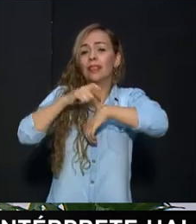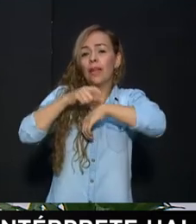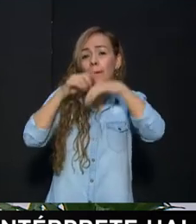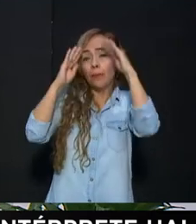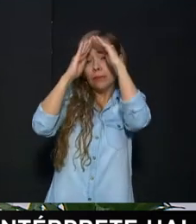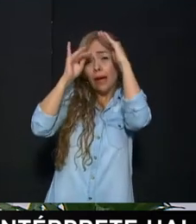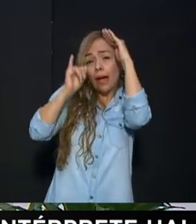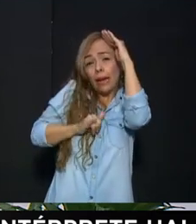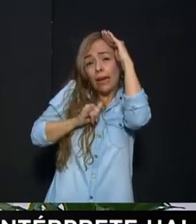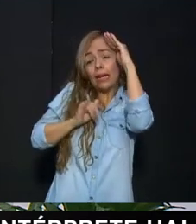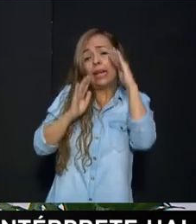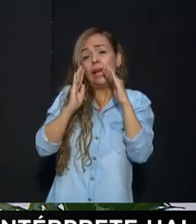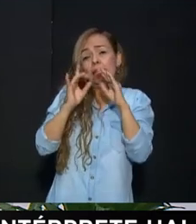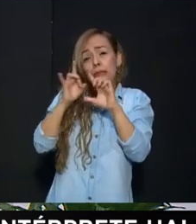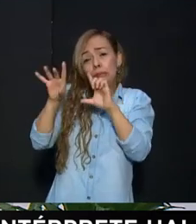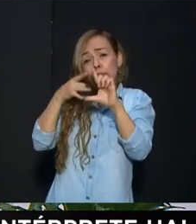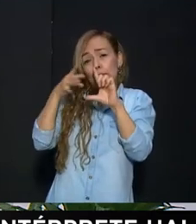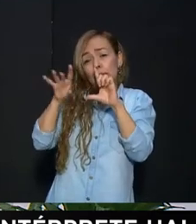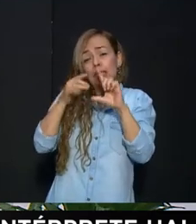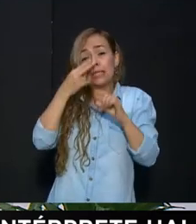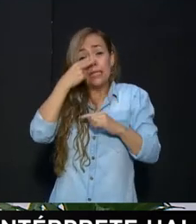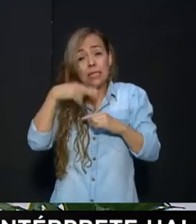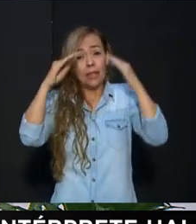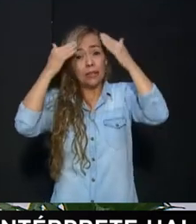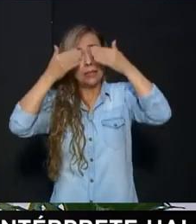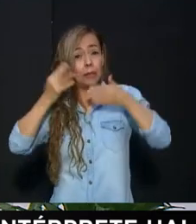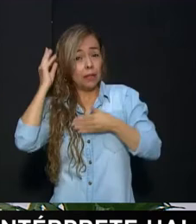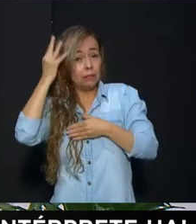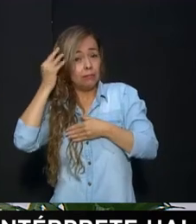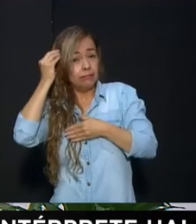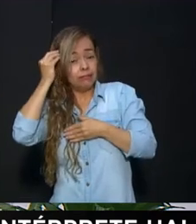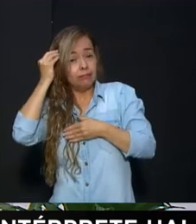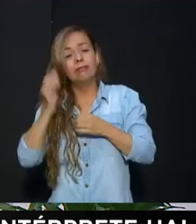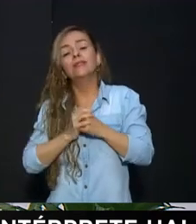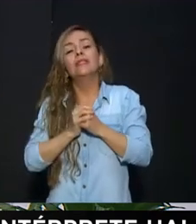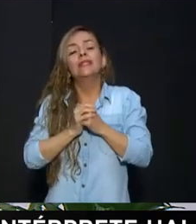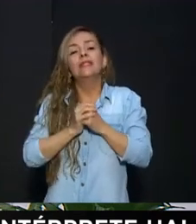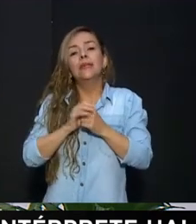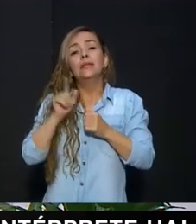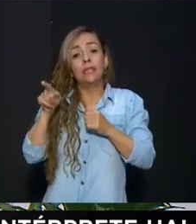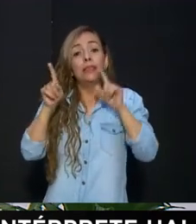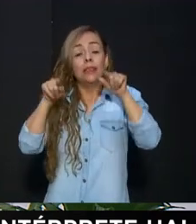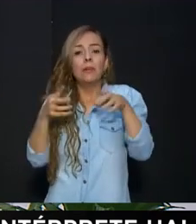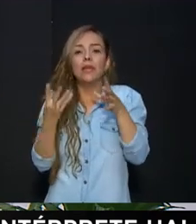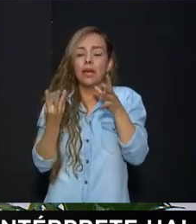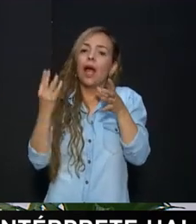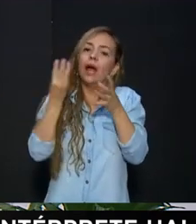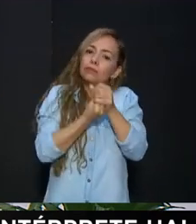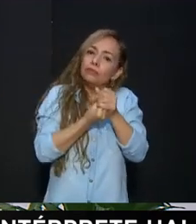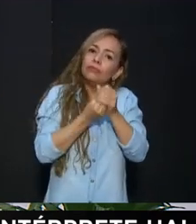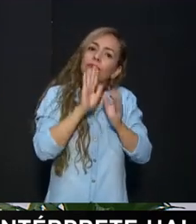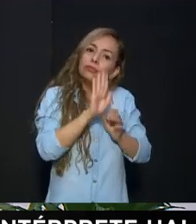el ámbito escolar Teniendo en cuenta que, pues, Claritza tiene una discapacidad cognitiva Pero que hace parte del grupo normal